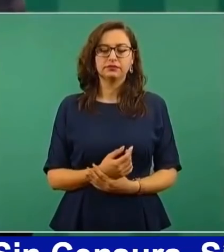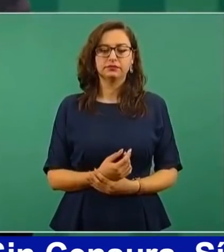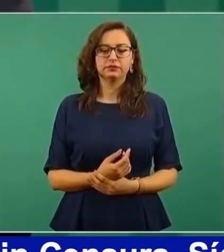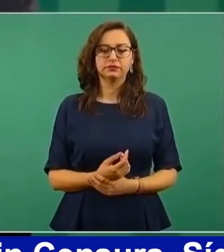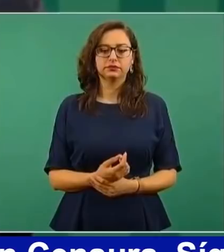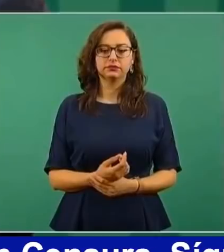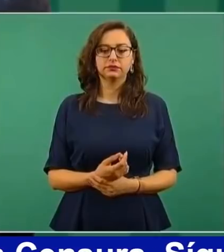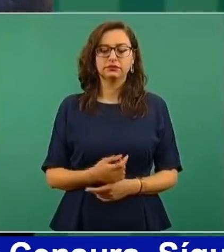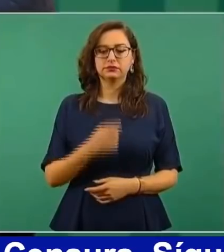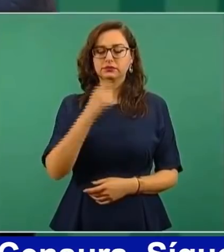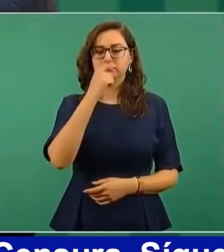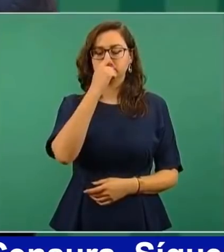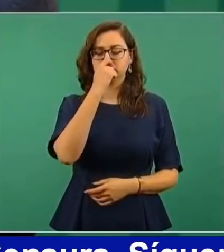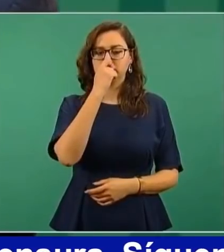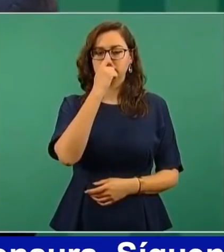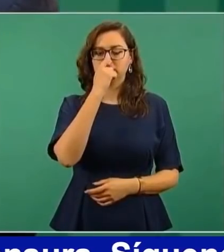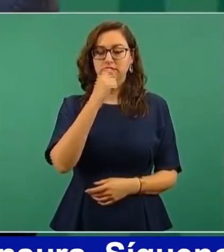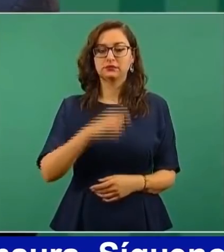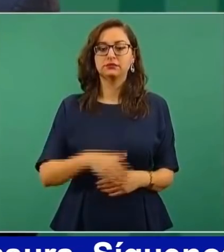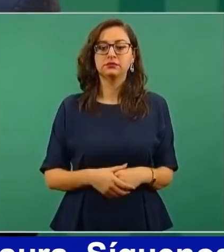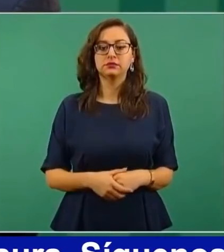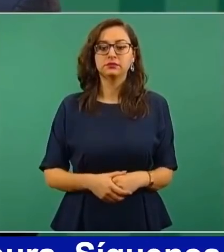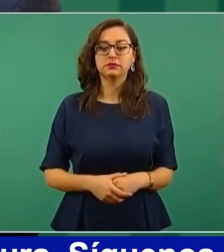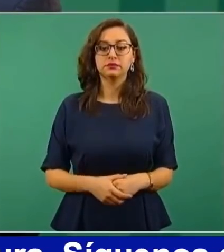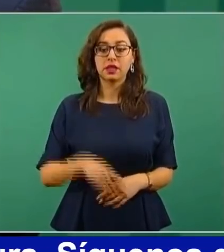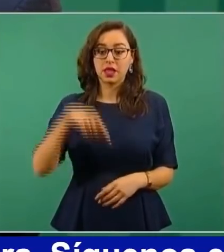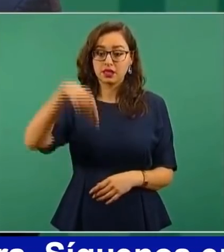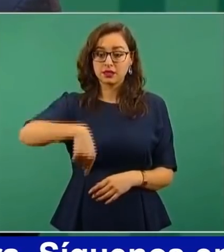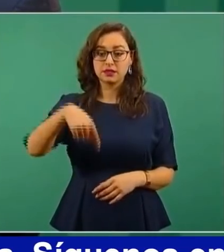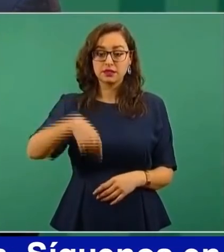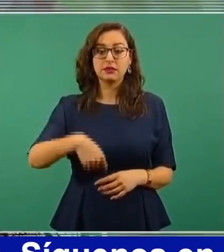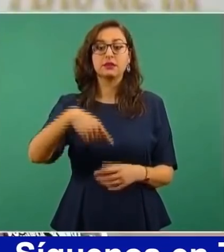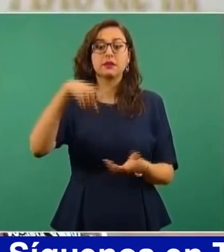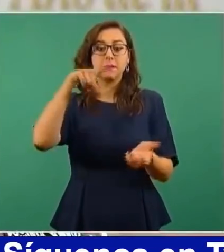nosotros estamos construyendo una auténtica democracia,